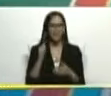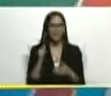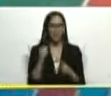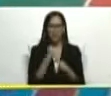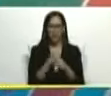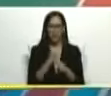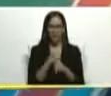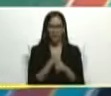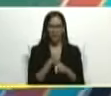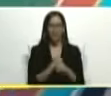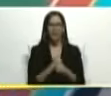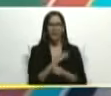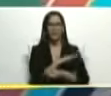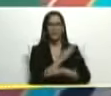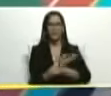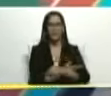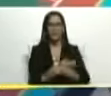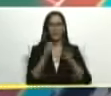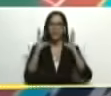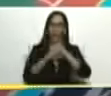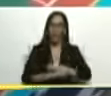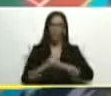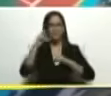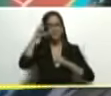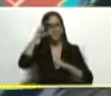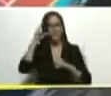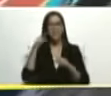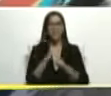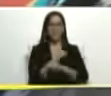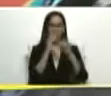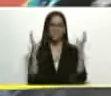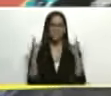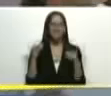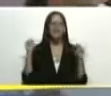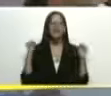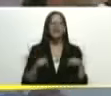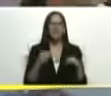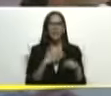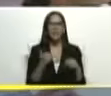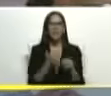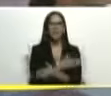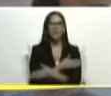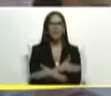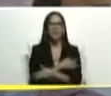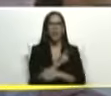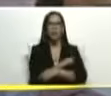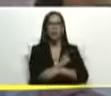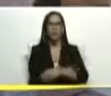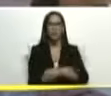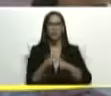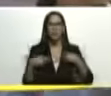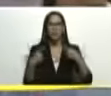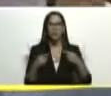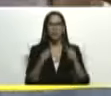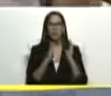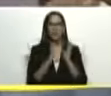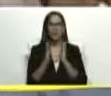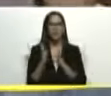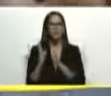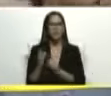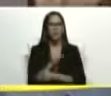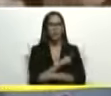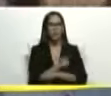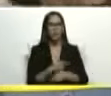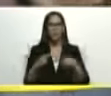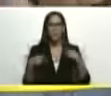incondicional de noche de día en la mañana y aquí queremos felicitar al poder popular organizado porque el poder popular